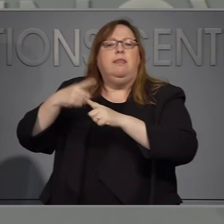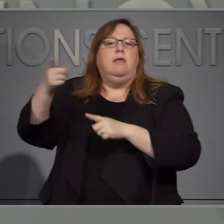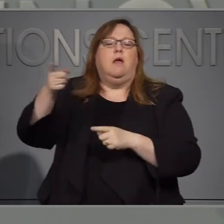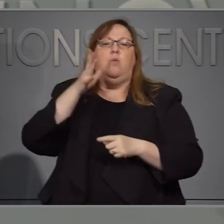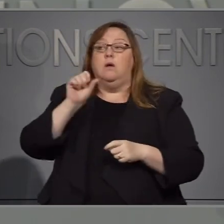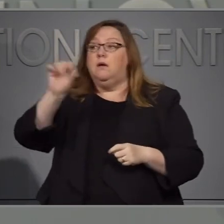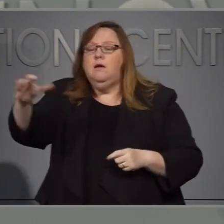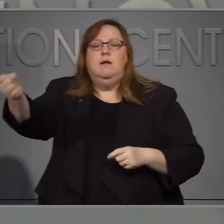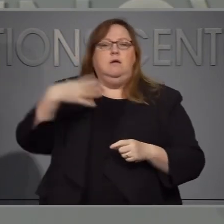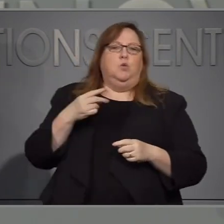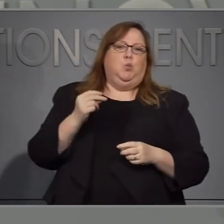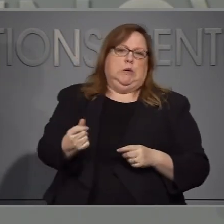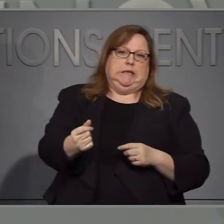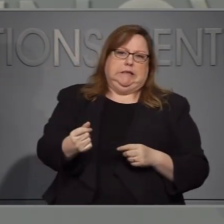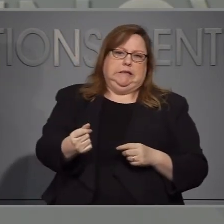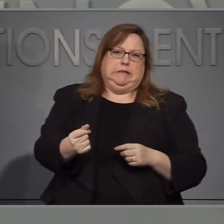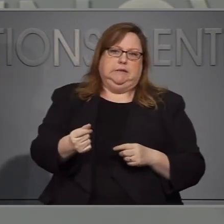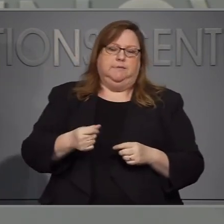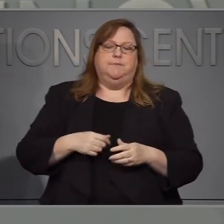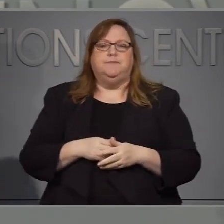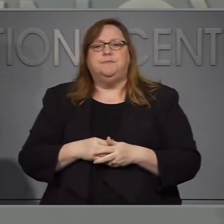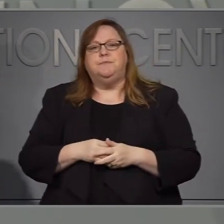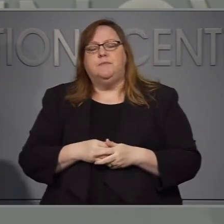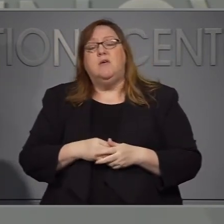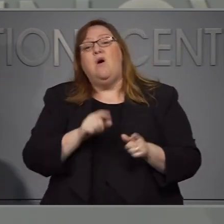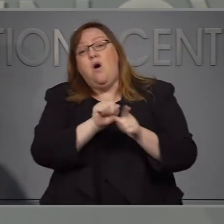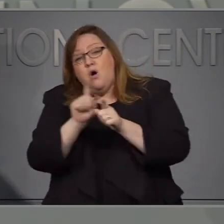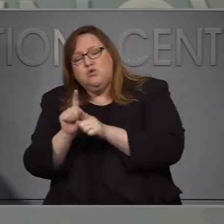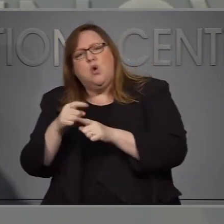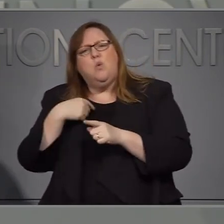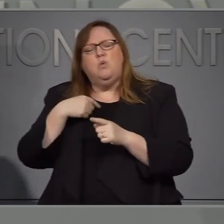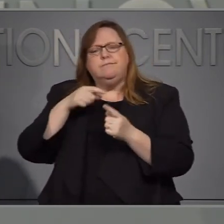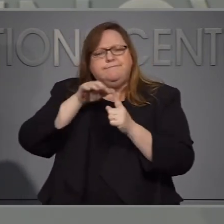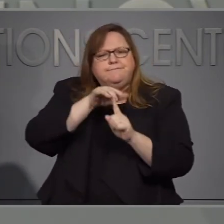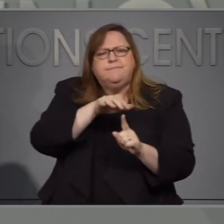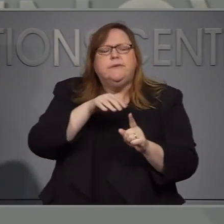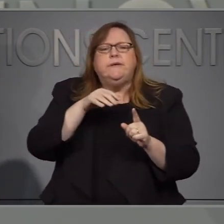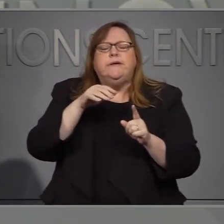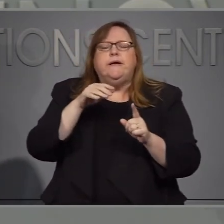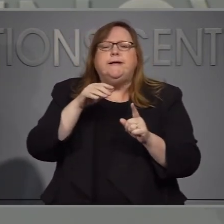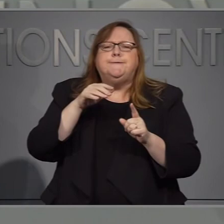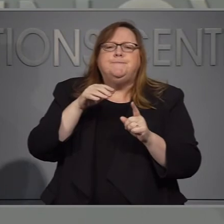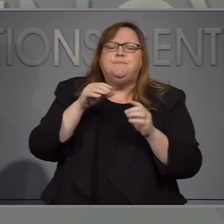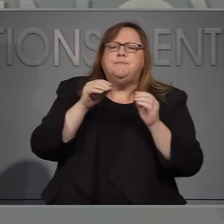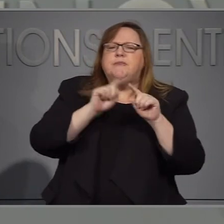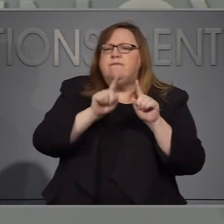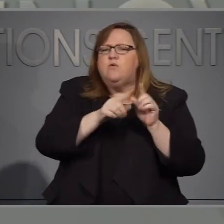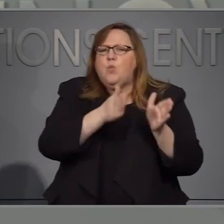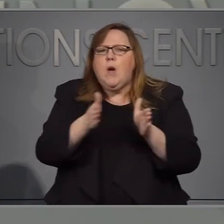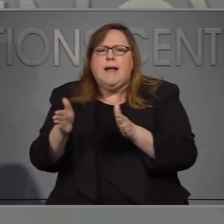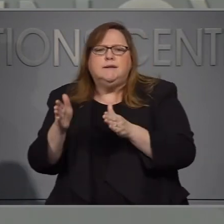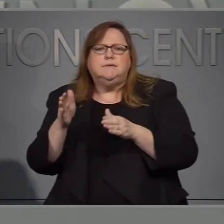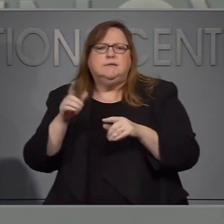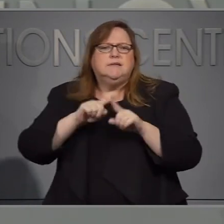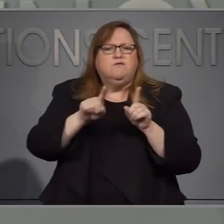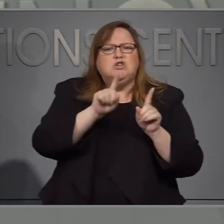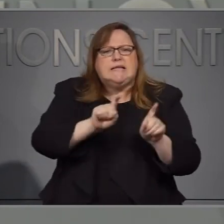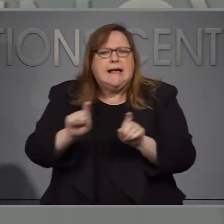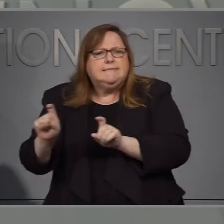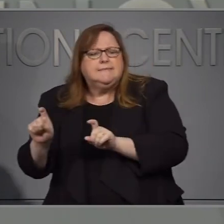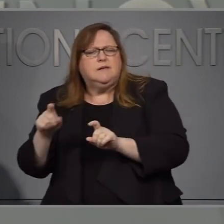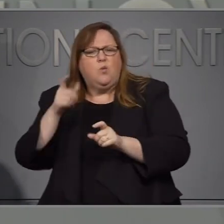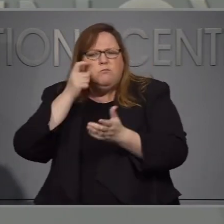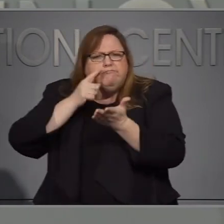regreso y otra cosa también otras modalidades de hacer pruebas y esto nuevamente que es en doce se necesita más